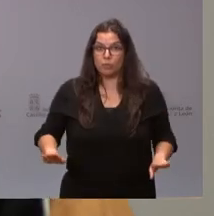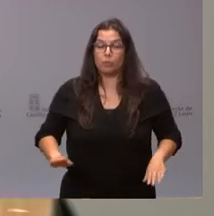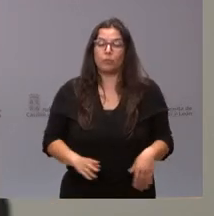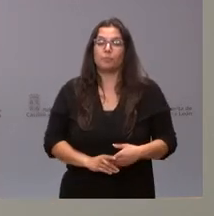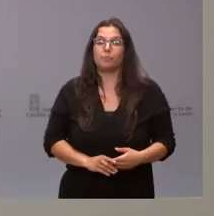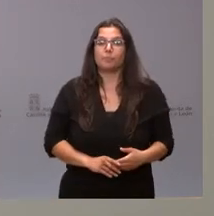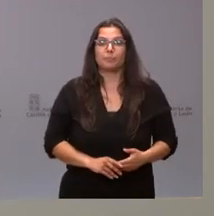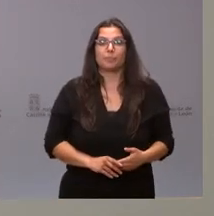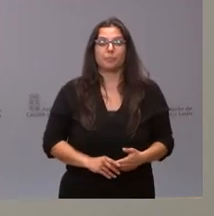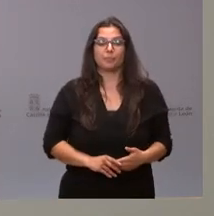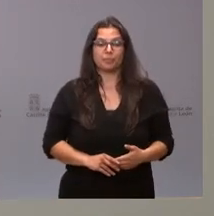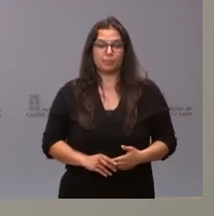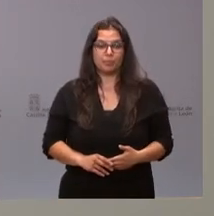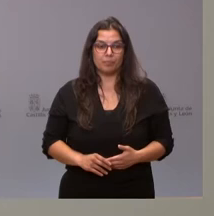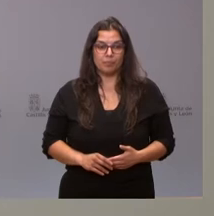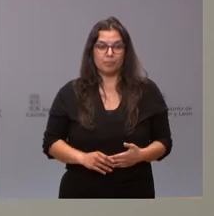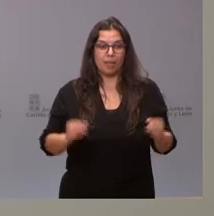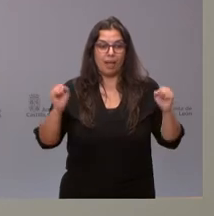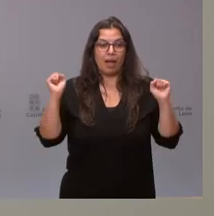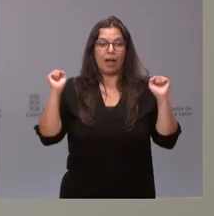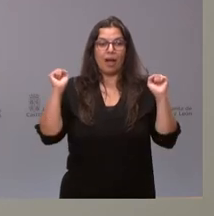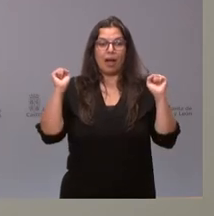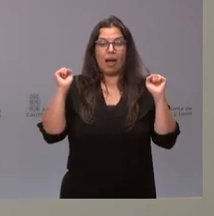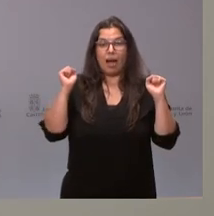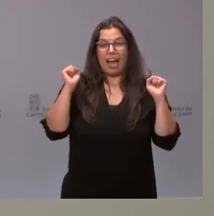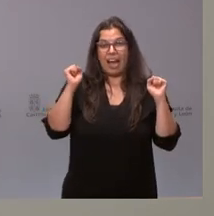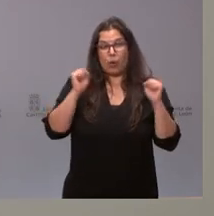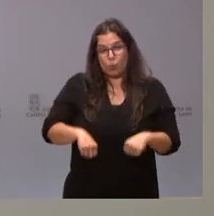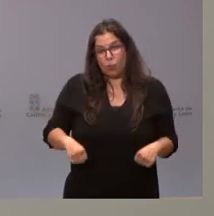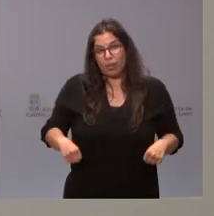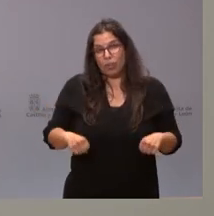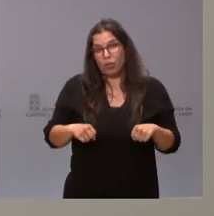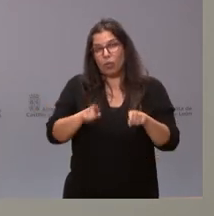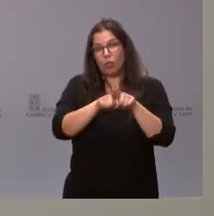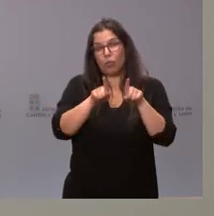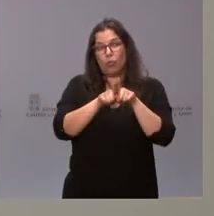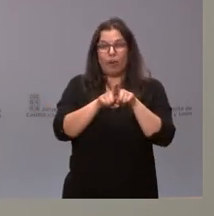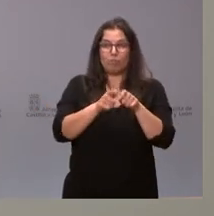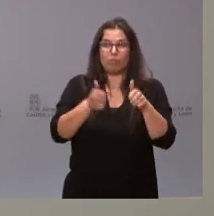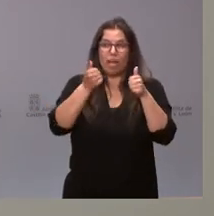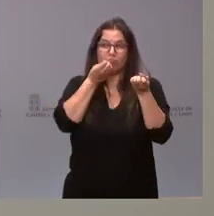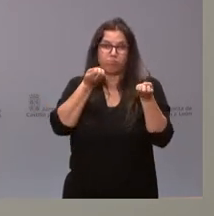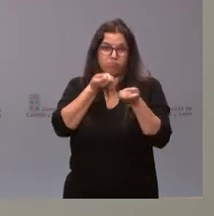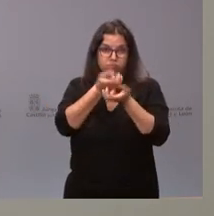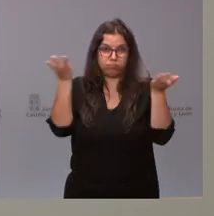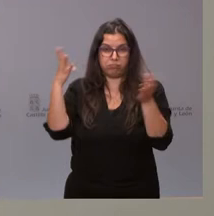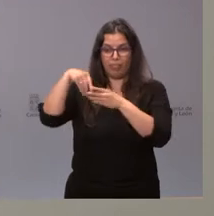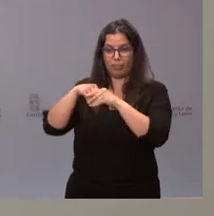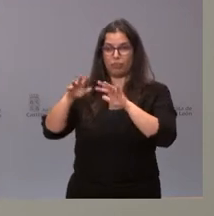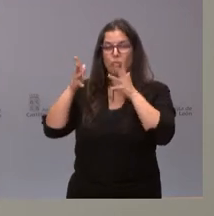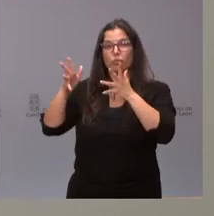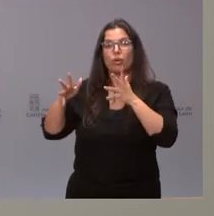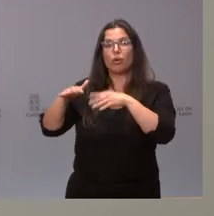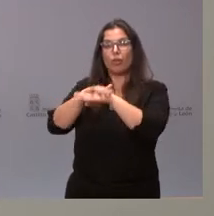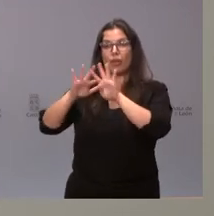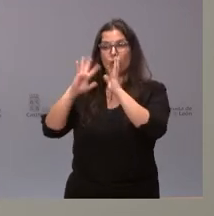acuerdo o una declaración, más bien, en el Consejo de Gobierno sobre un asunto